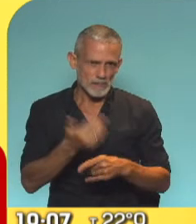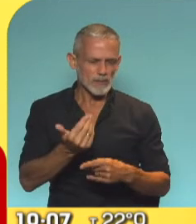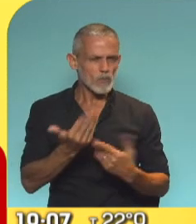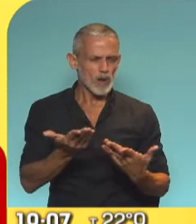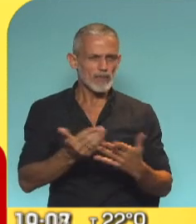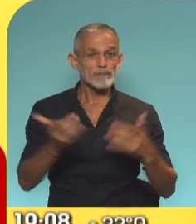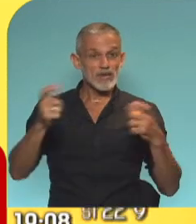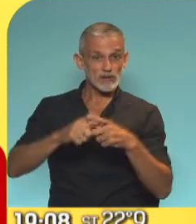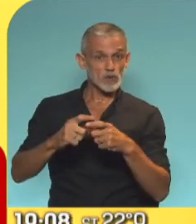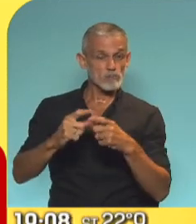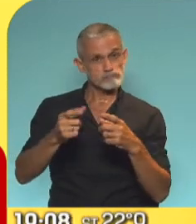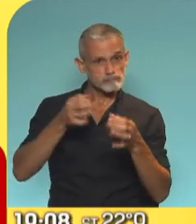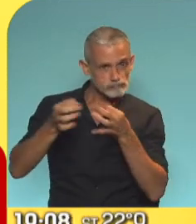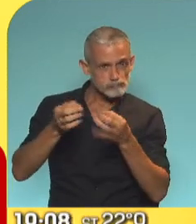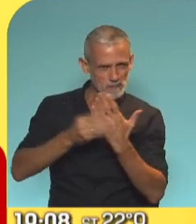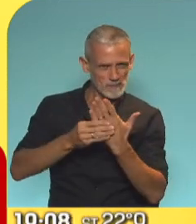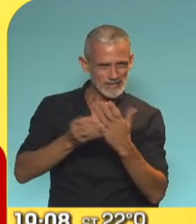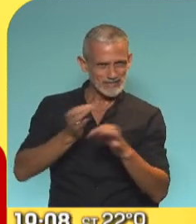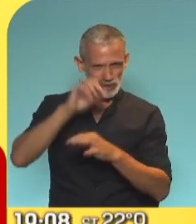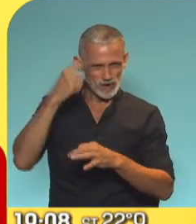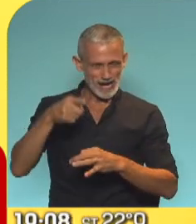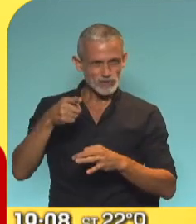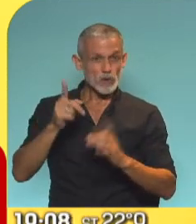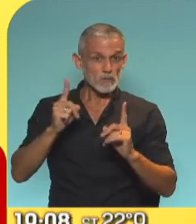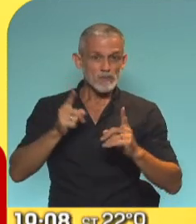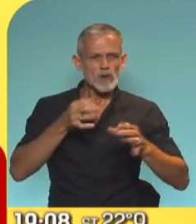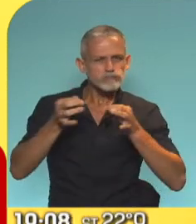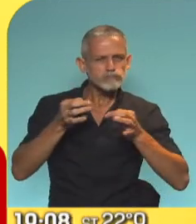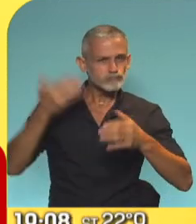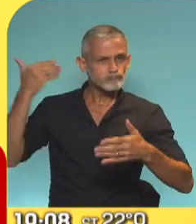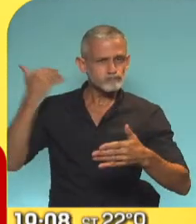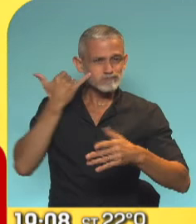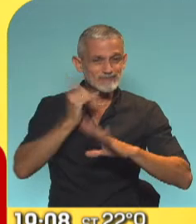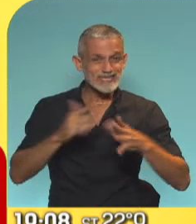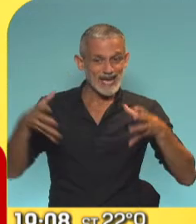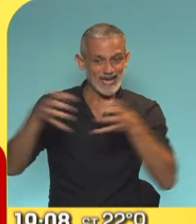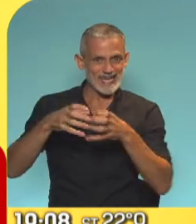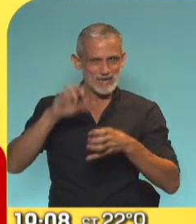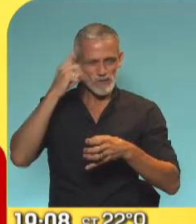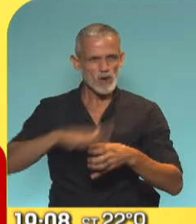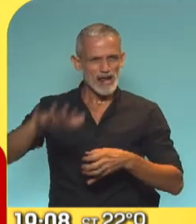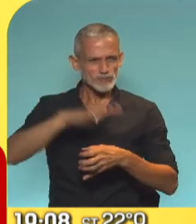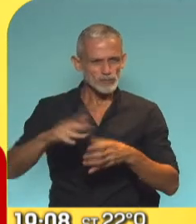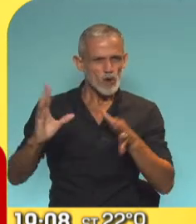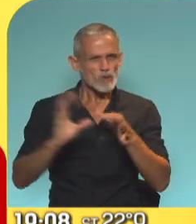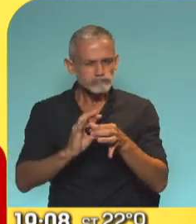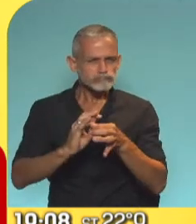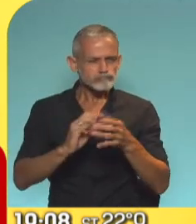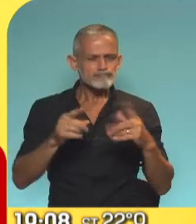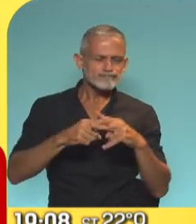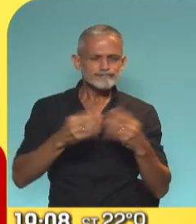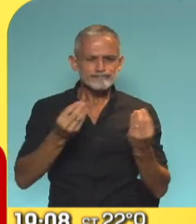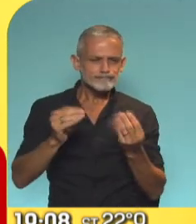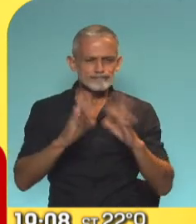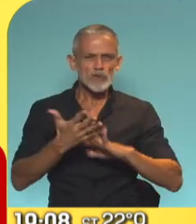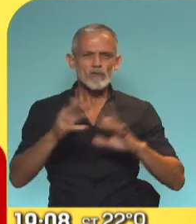reunión pudimos seguir conversando algo que venimos haciendo hace tiempo con el equipo de Nación, con los equipos técnicos, sobre las